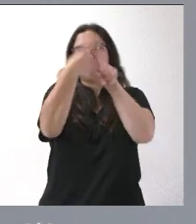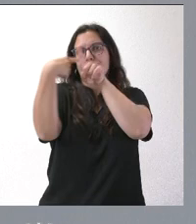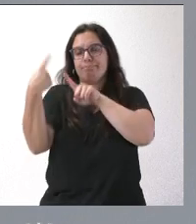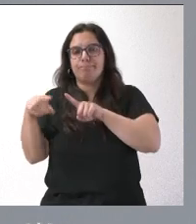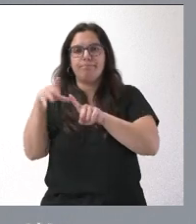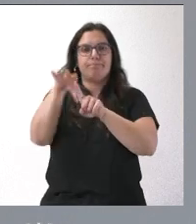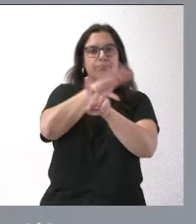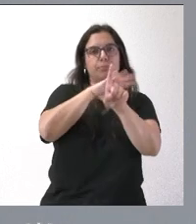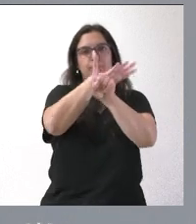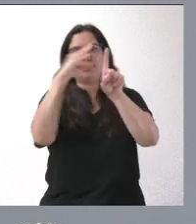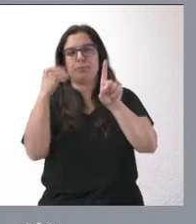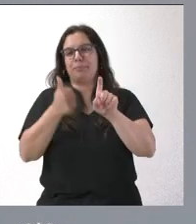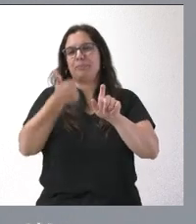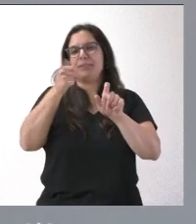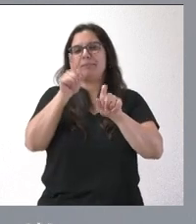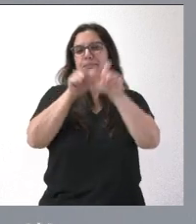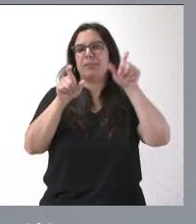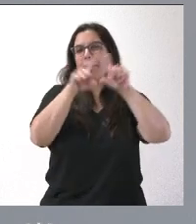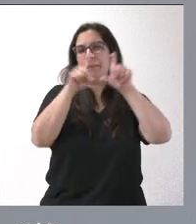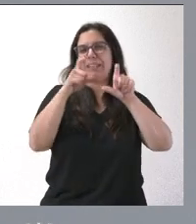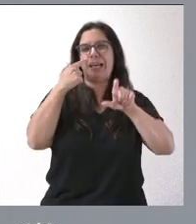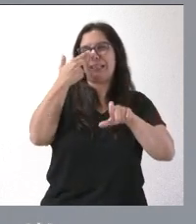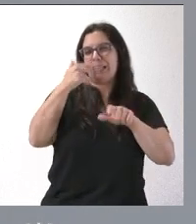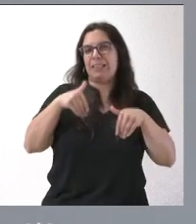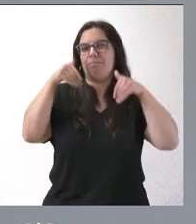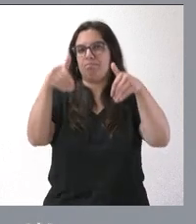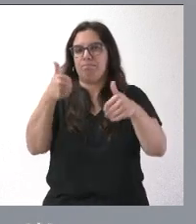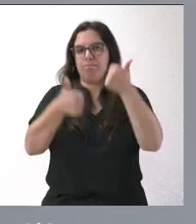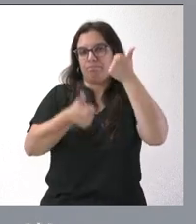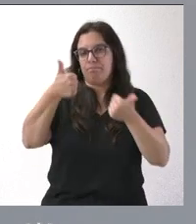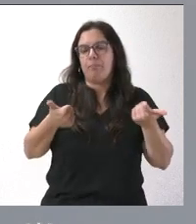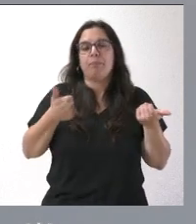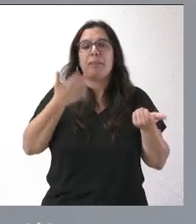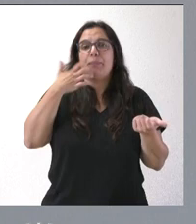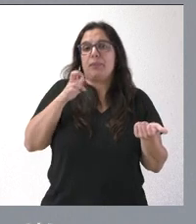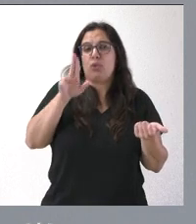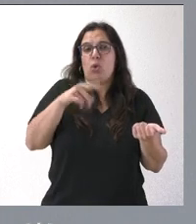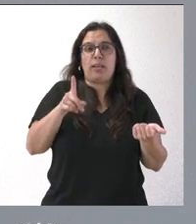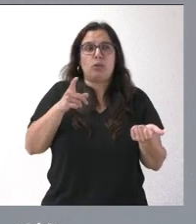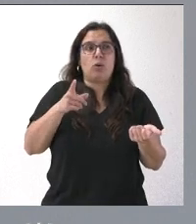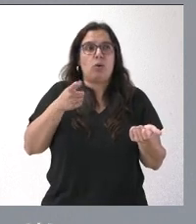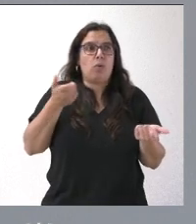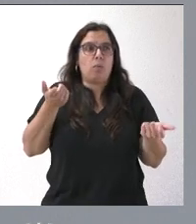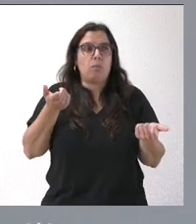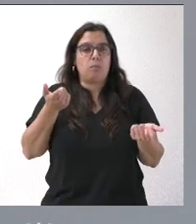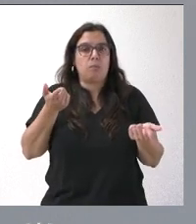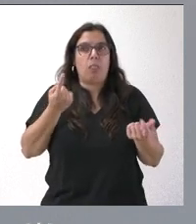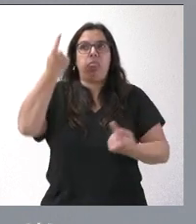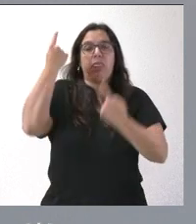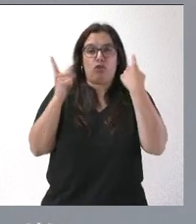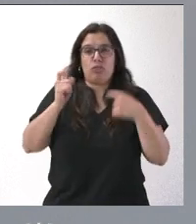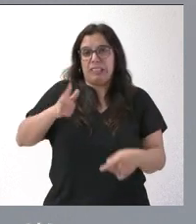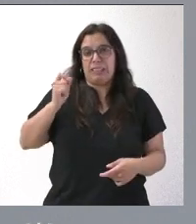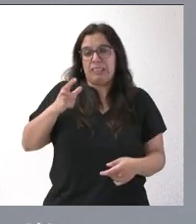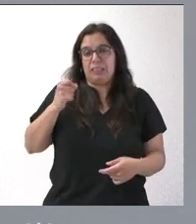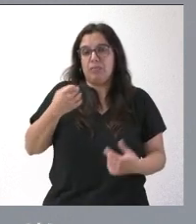parte de diferentes licitadores. No es algo extraño ni inhabitual que se vaya a la vía del